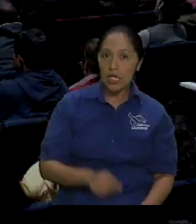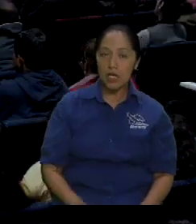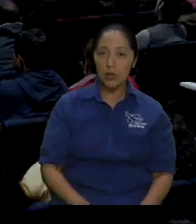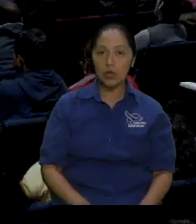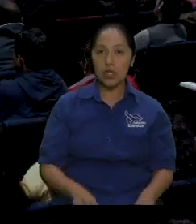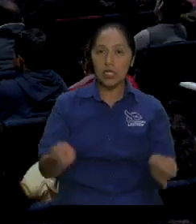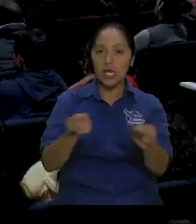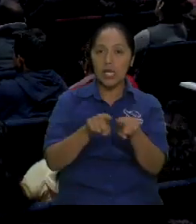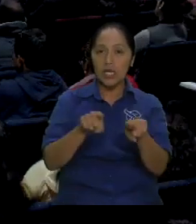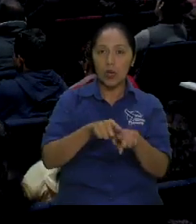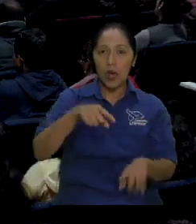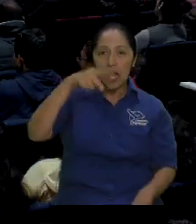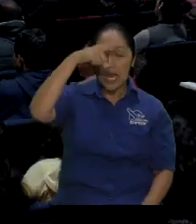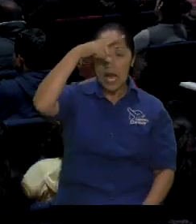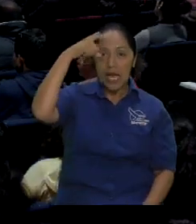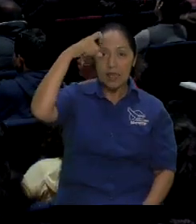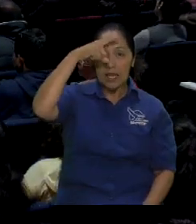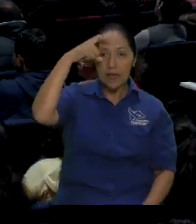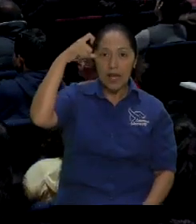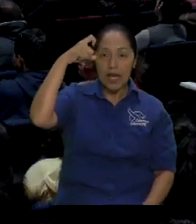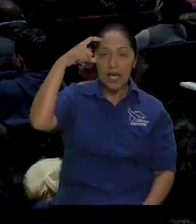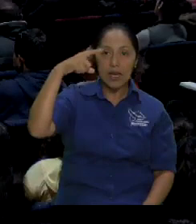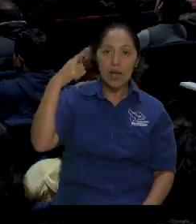ahí donde dice llevar a cabo su obra